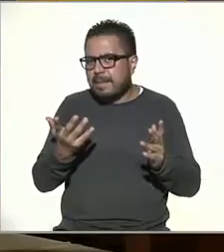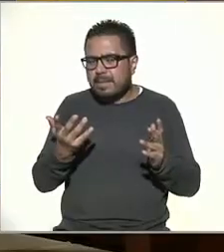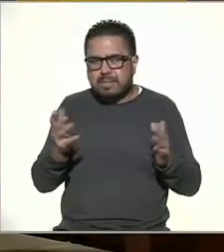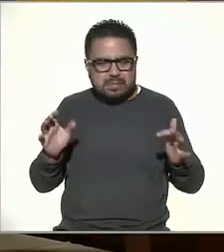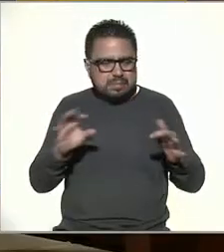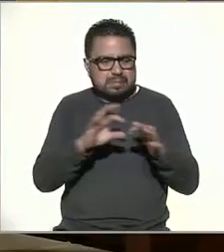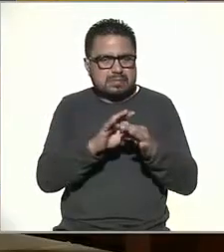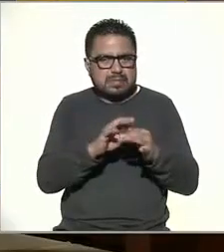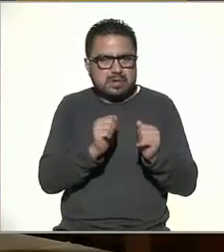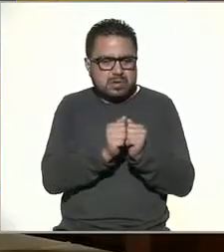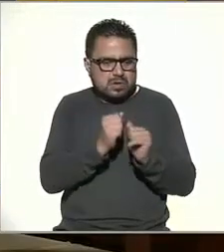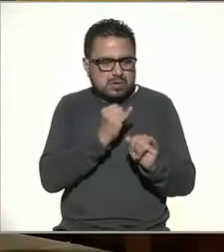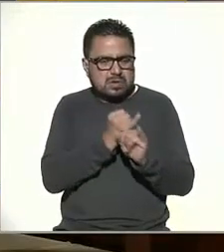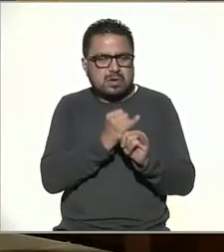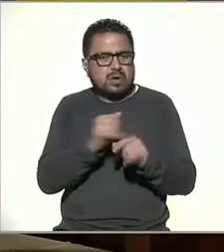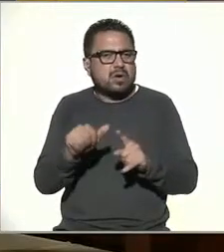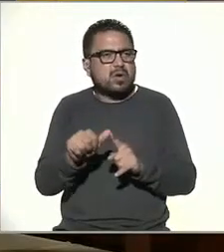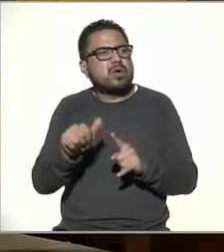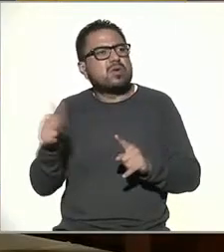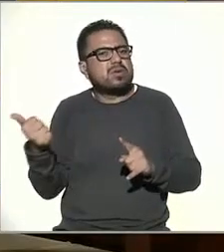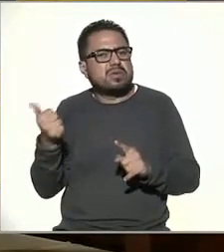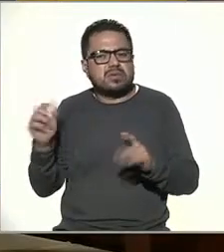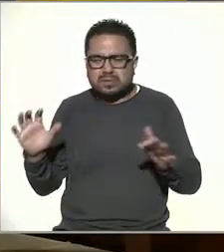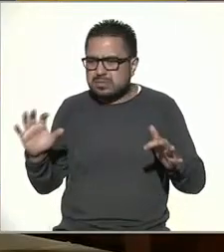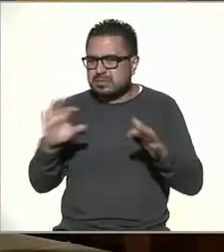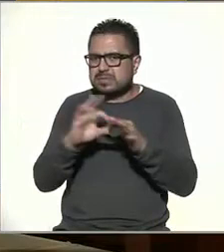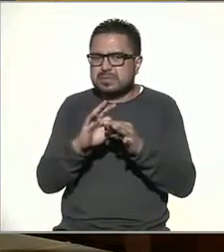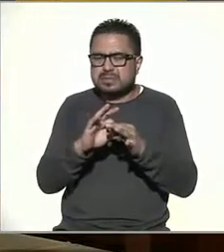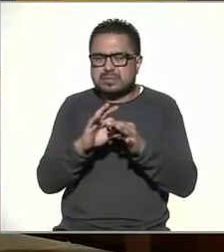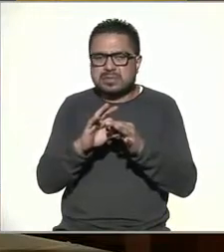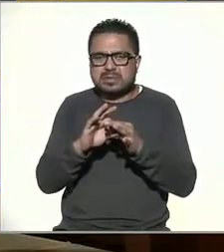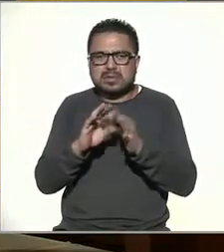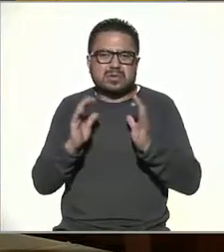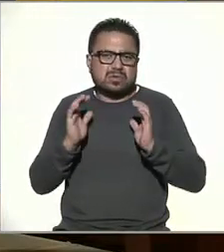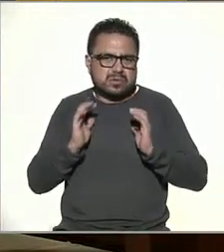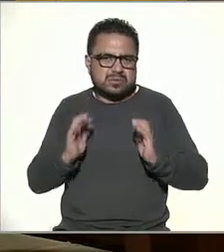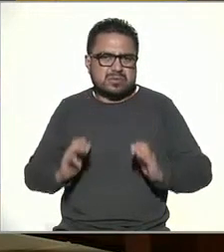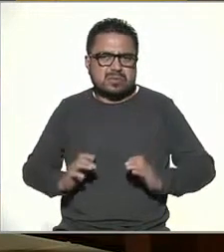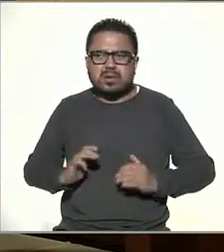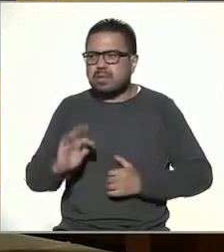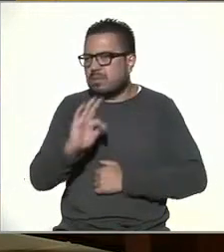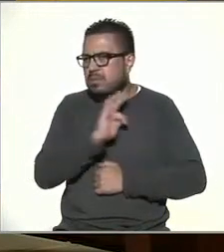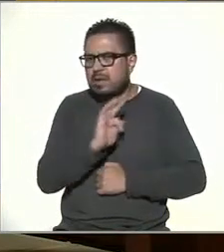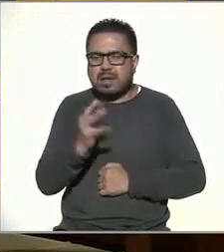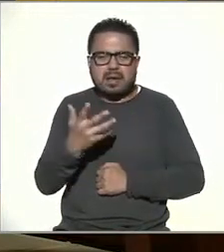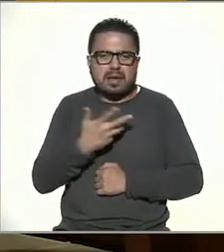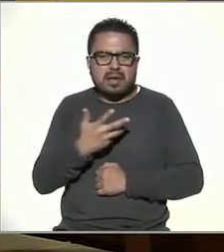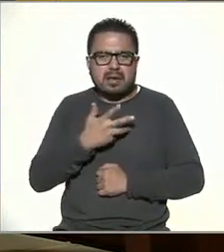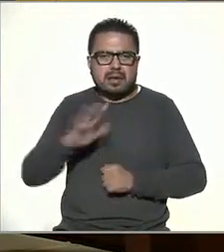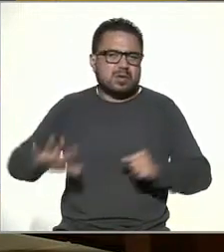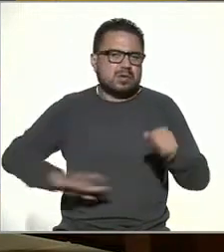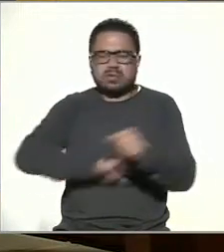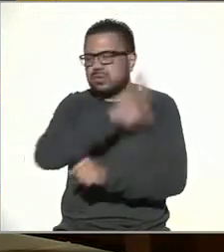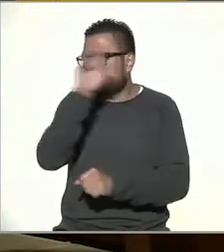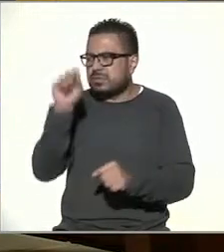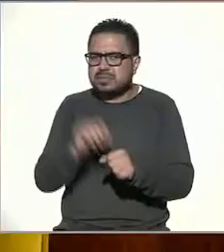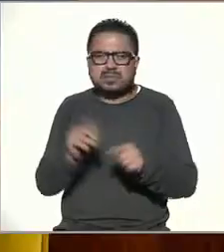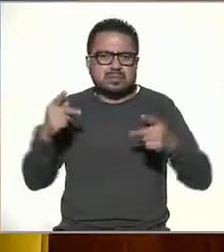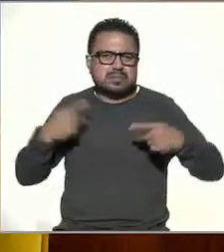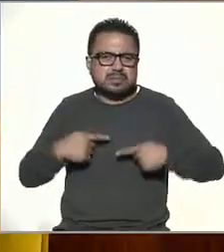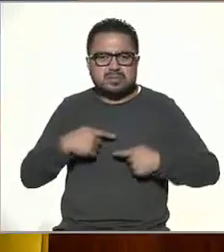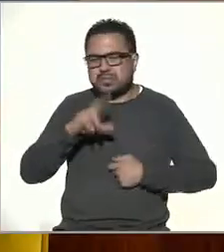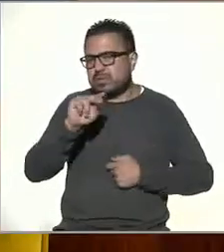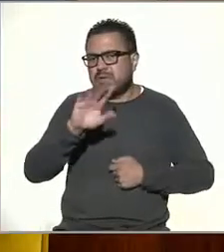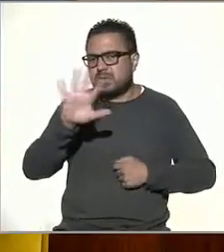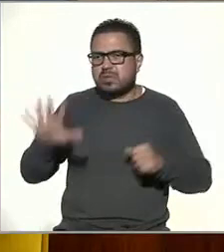conectado a Internet, y otra es la conectividad física que puede existir en todas las poblaciones, porque no todas las